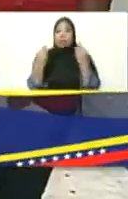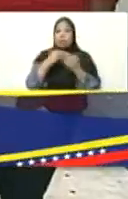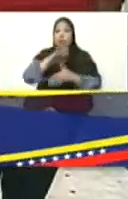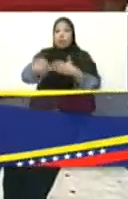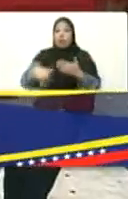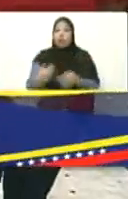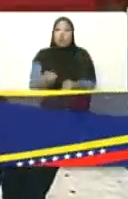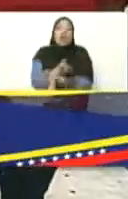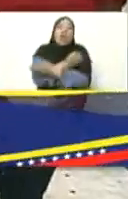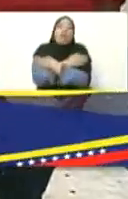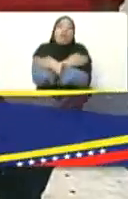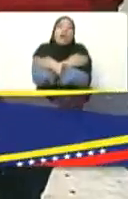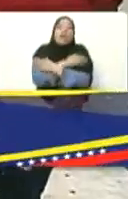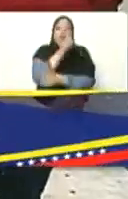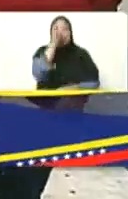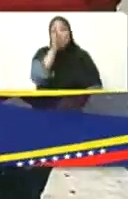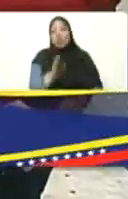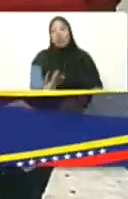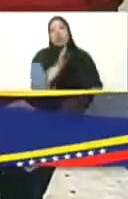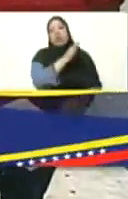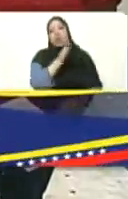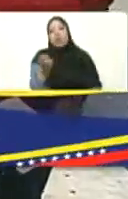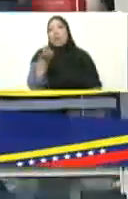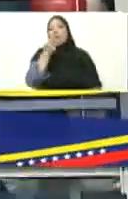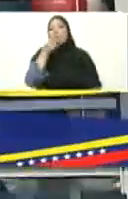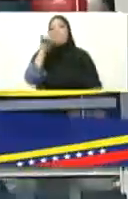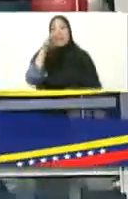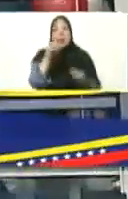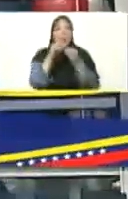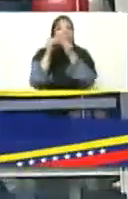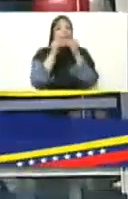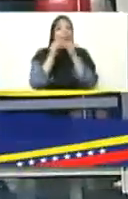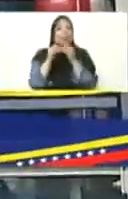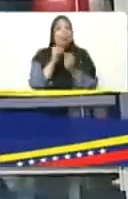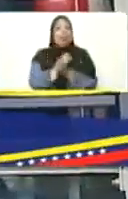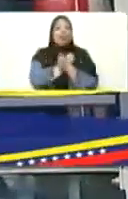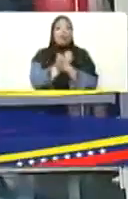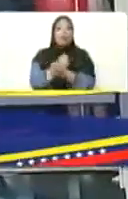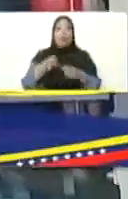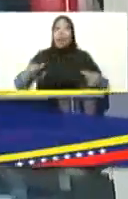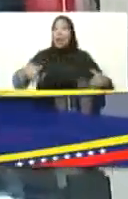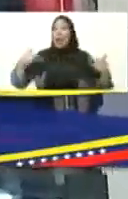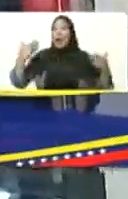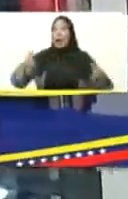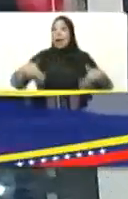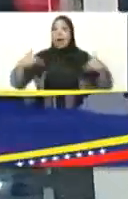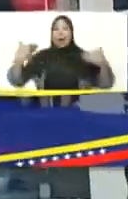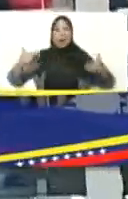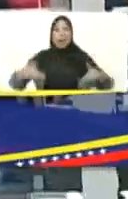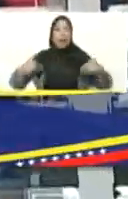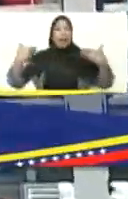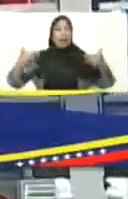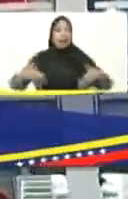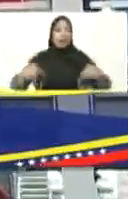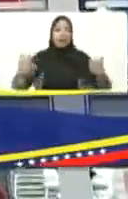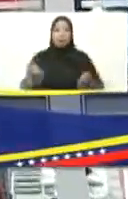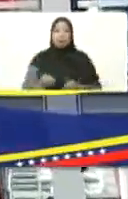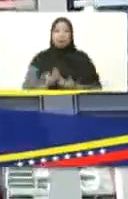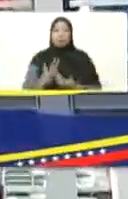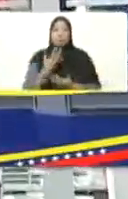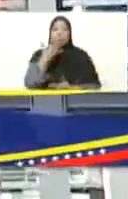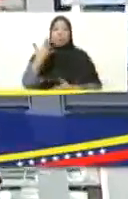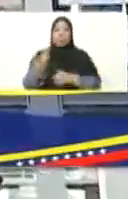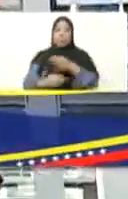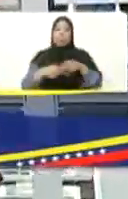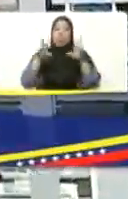mandara un abrazo, bendiciones, besos, mucho cariño. Hay una alegría inmensa acá, una alegría que se respira, bueno, por este